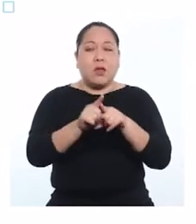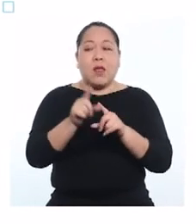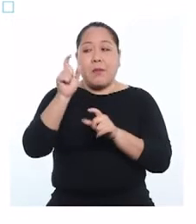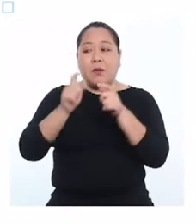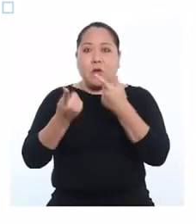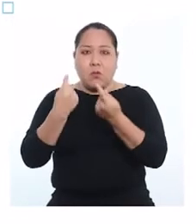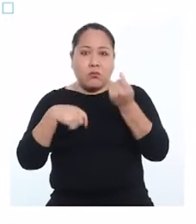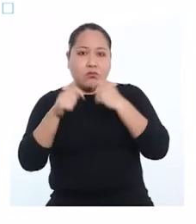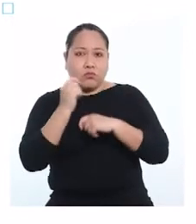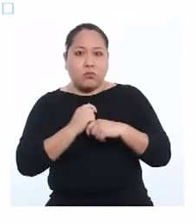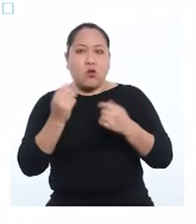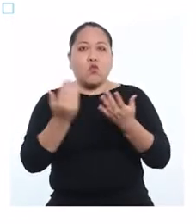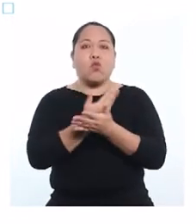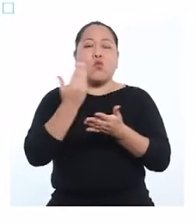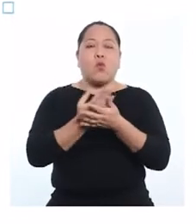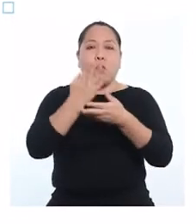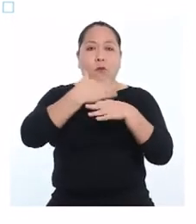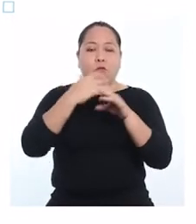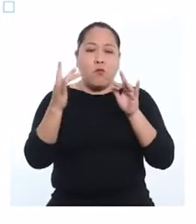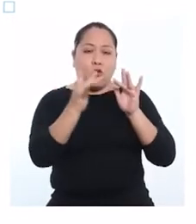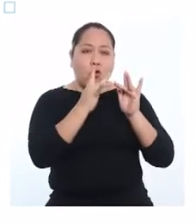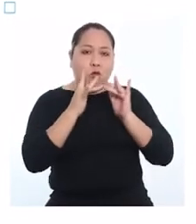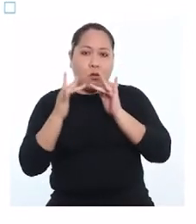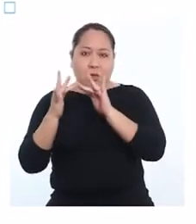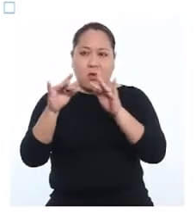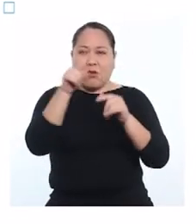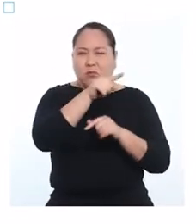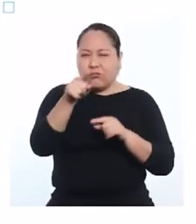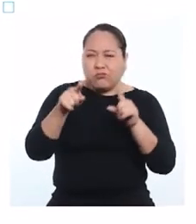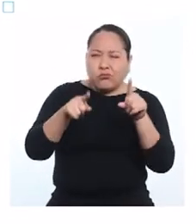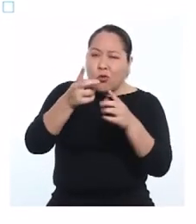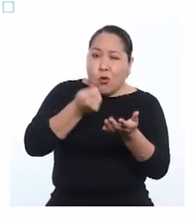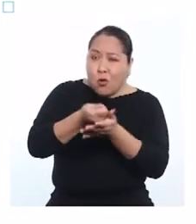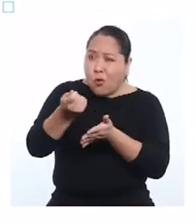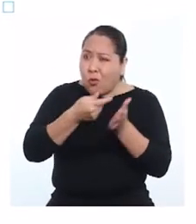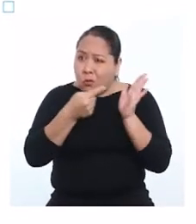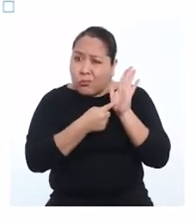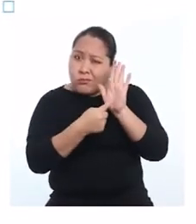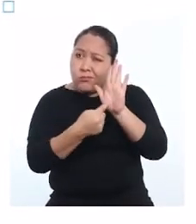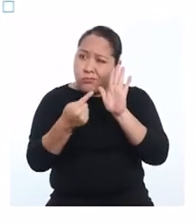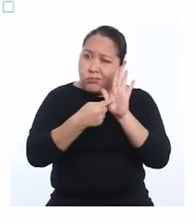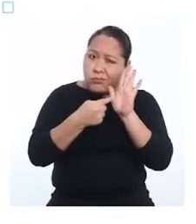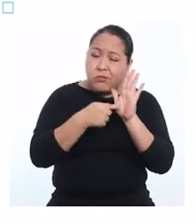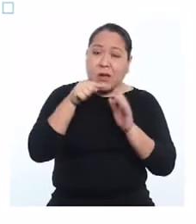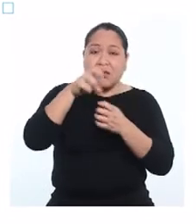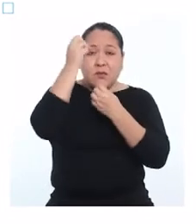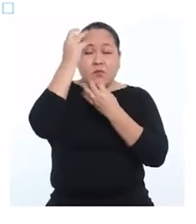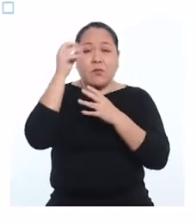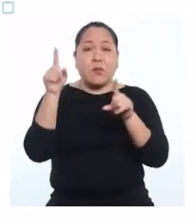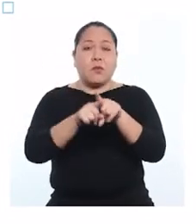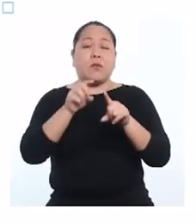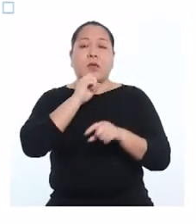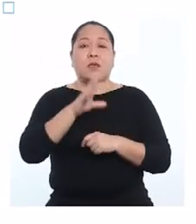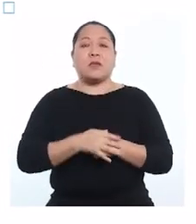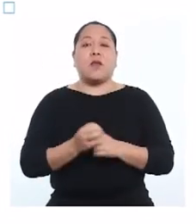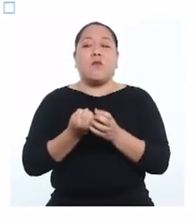desplazado a las plataformas virtuales. Los traficantes cuentan con nuevas formas de conectarse con potenciales compradores.